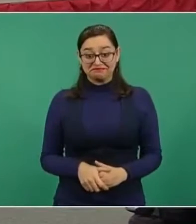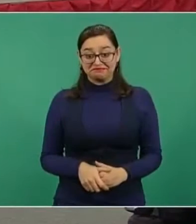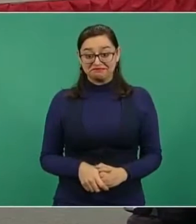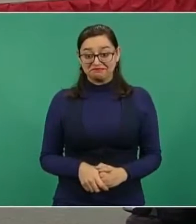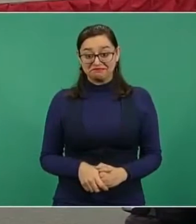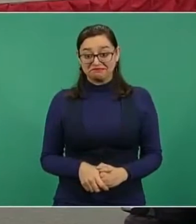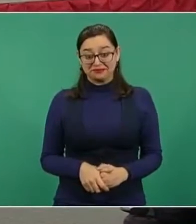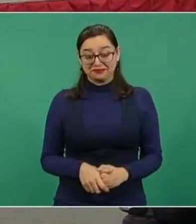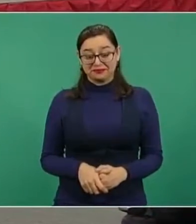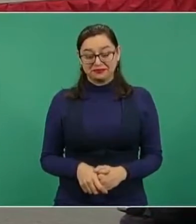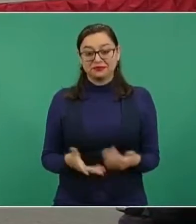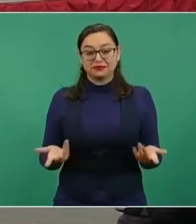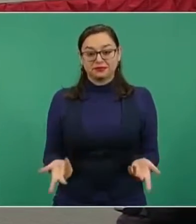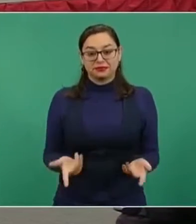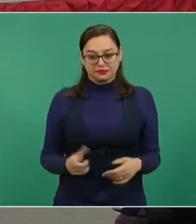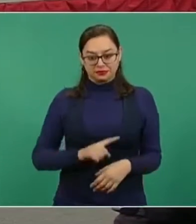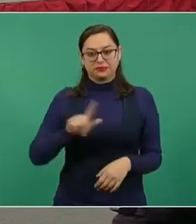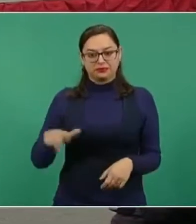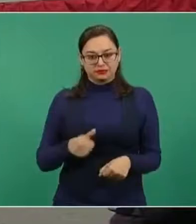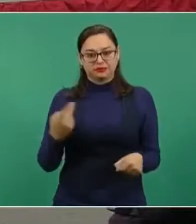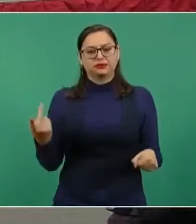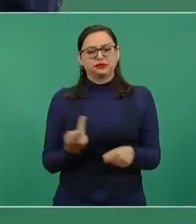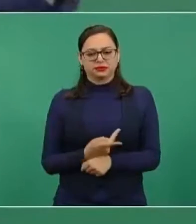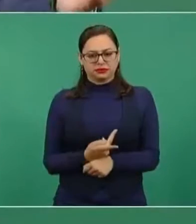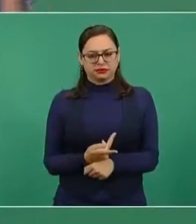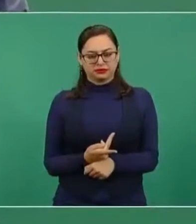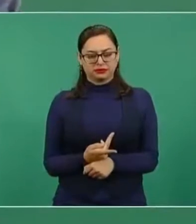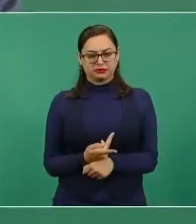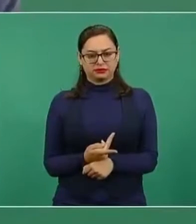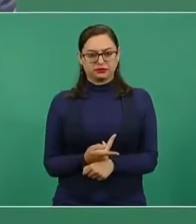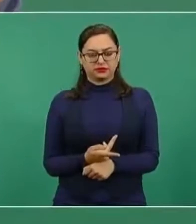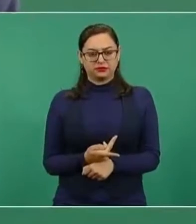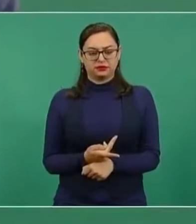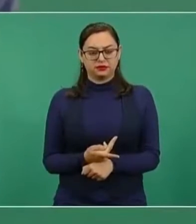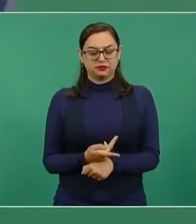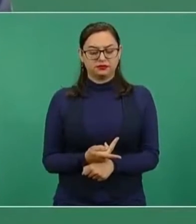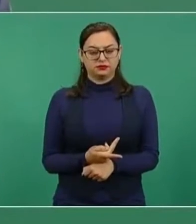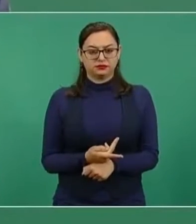¿qué dijeron? Cuando de manera